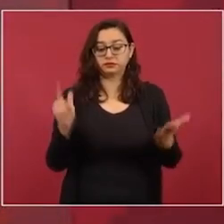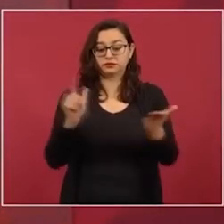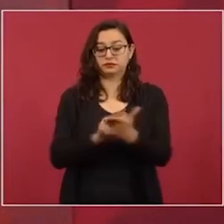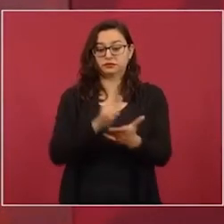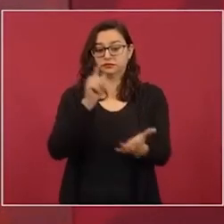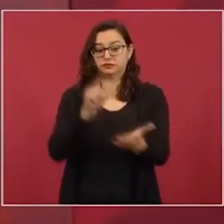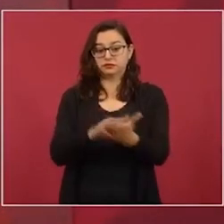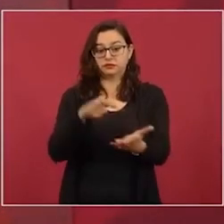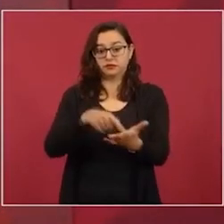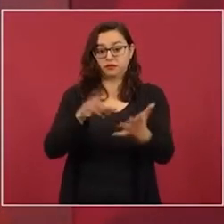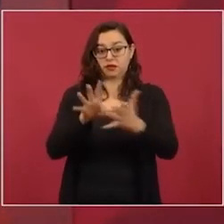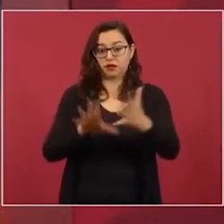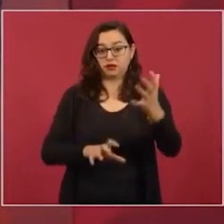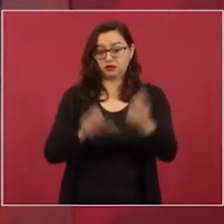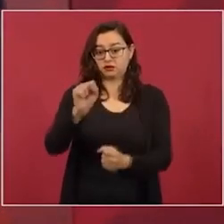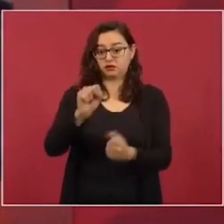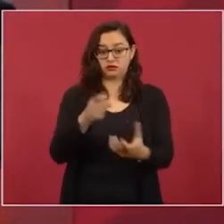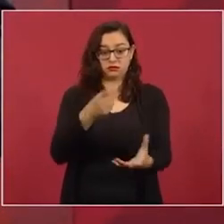espíritu,